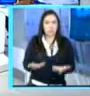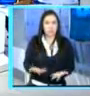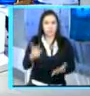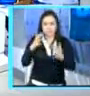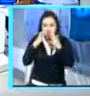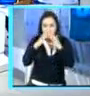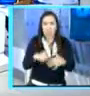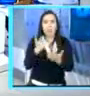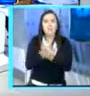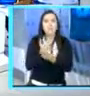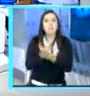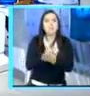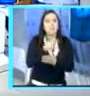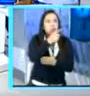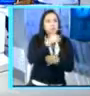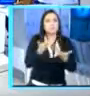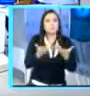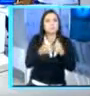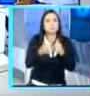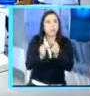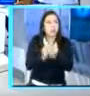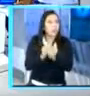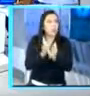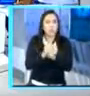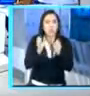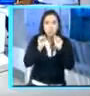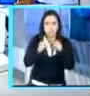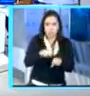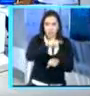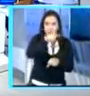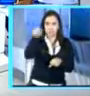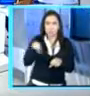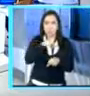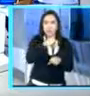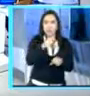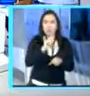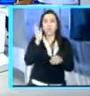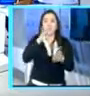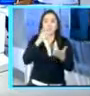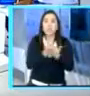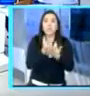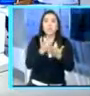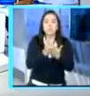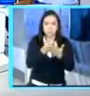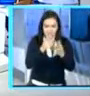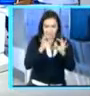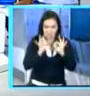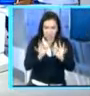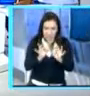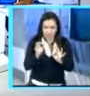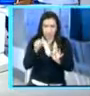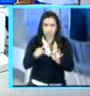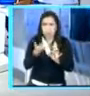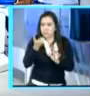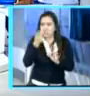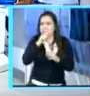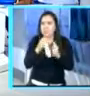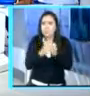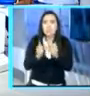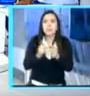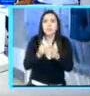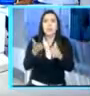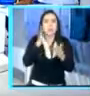va a encontrar el próximo presidente o presidenta de nuestro país, Guatemala, a nivel económico? ¿Hay alguna expectativa